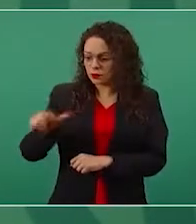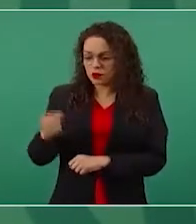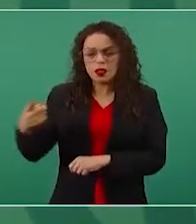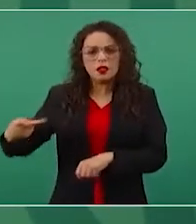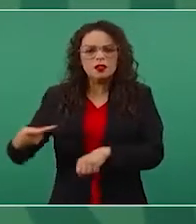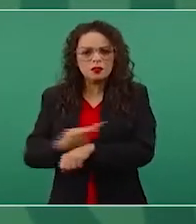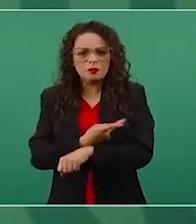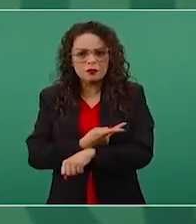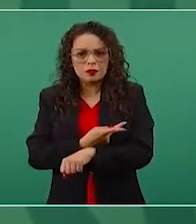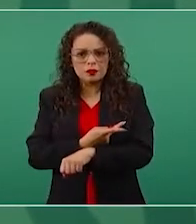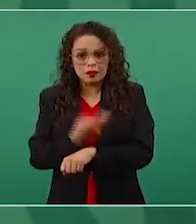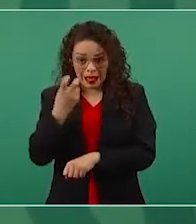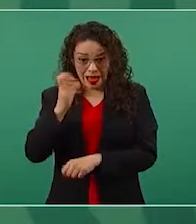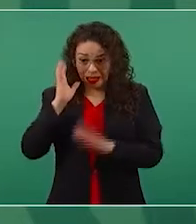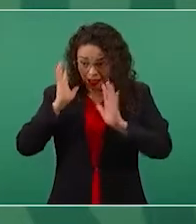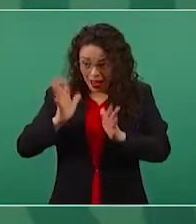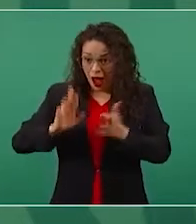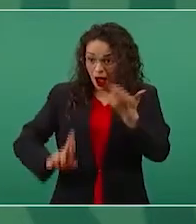revolución